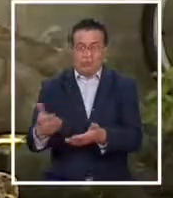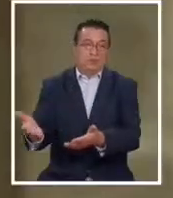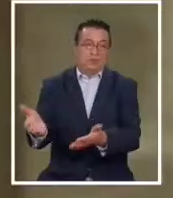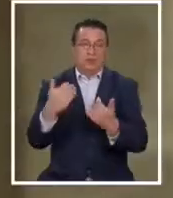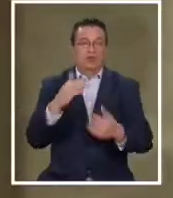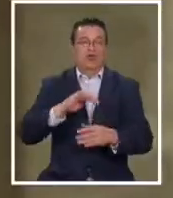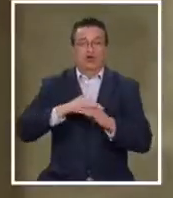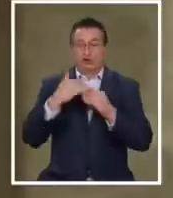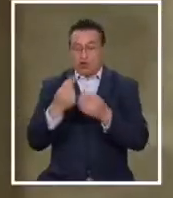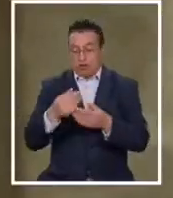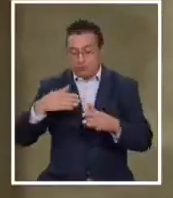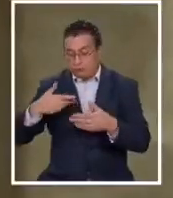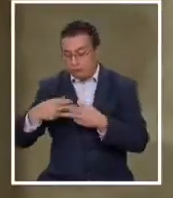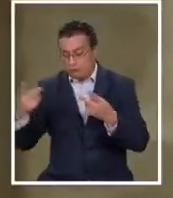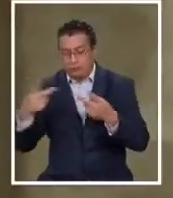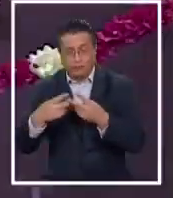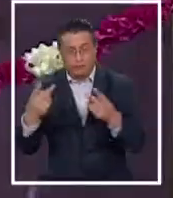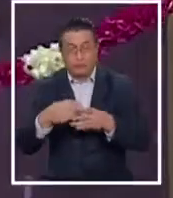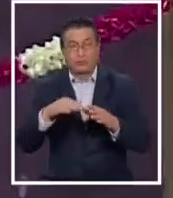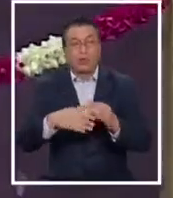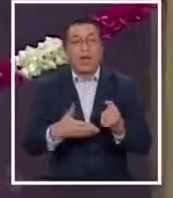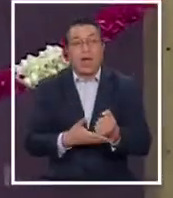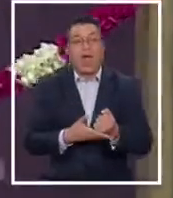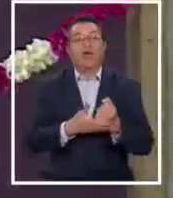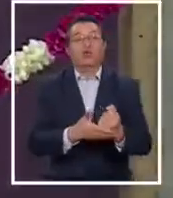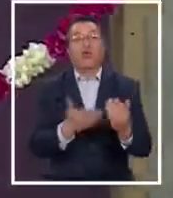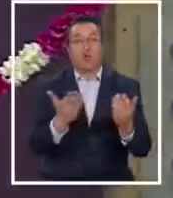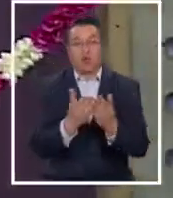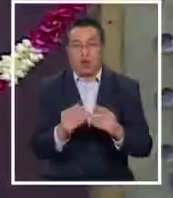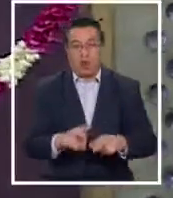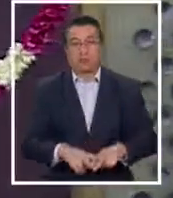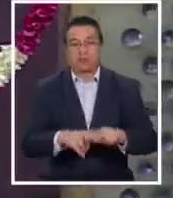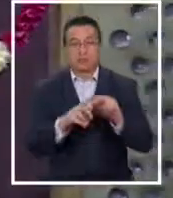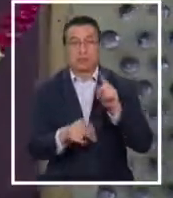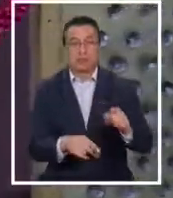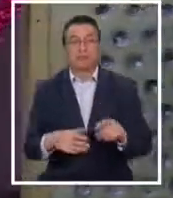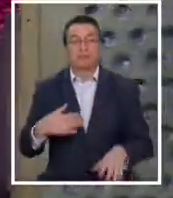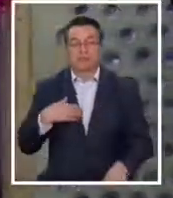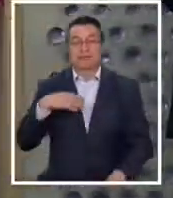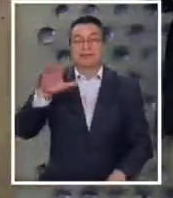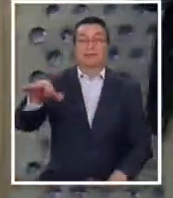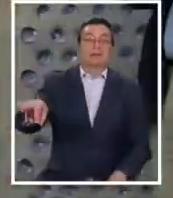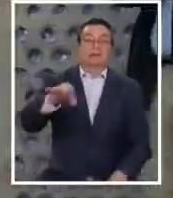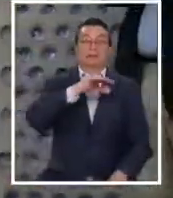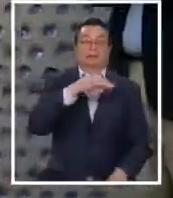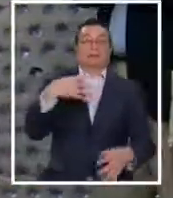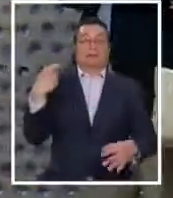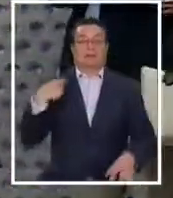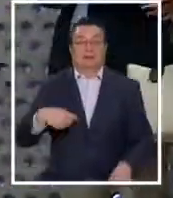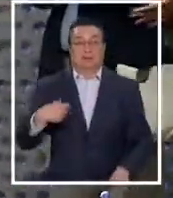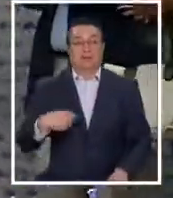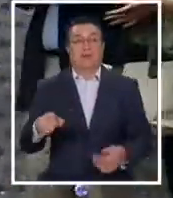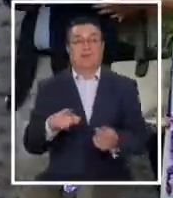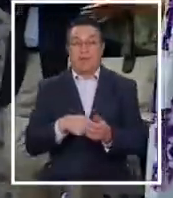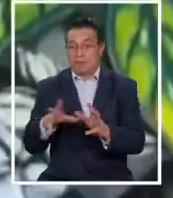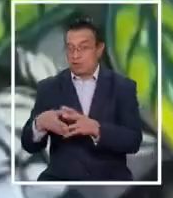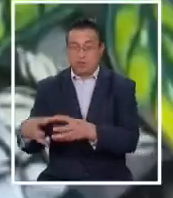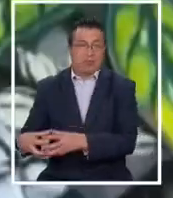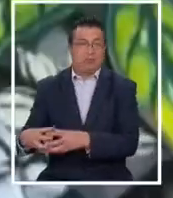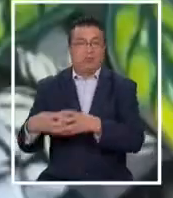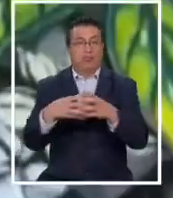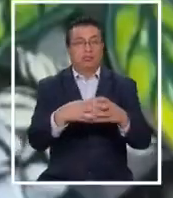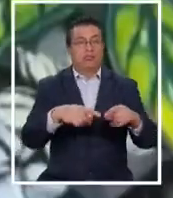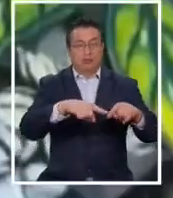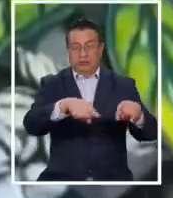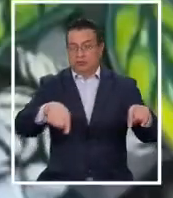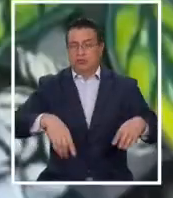lo recaudado por su difusión fuese en ayuda de la escuela. Él me llevó a Estados Unidos, a mi familia, en una sala